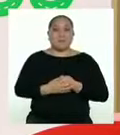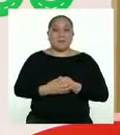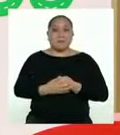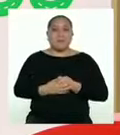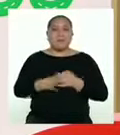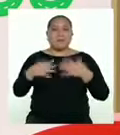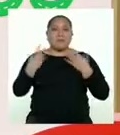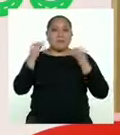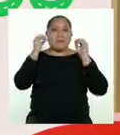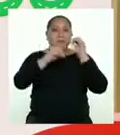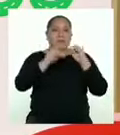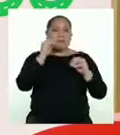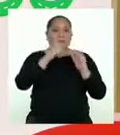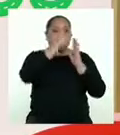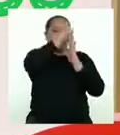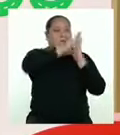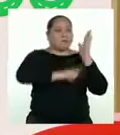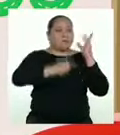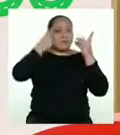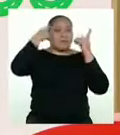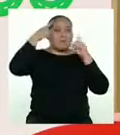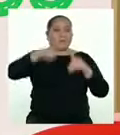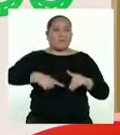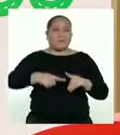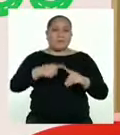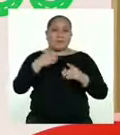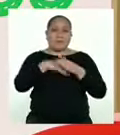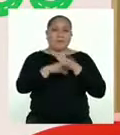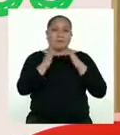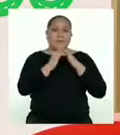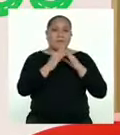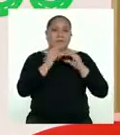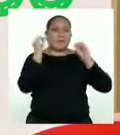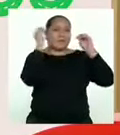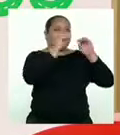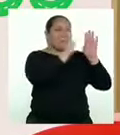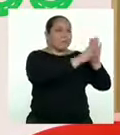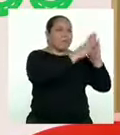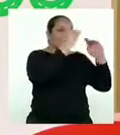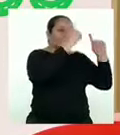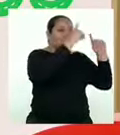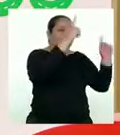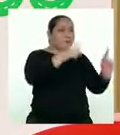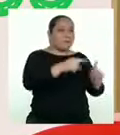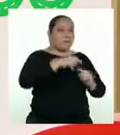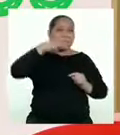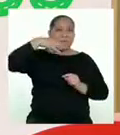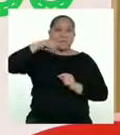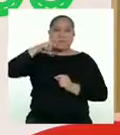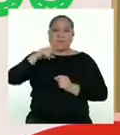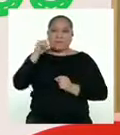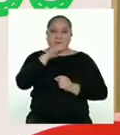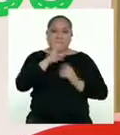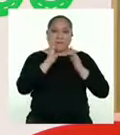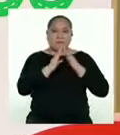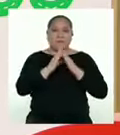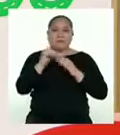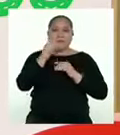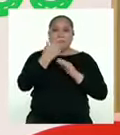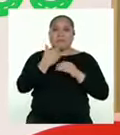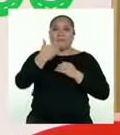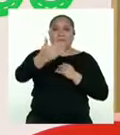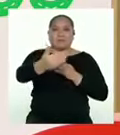elaborar nuestro listado con acuerdos para el hogar y colocarlo en el periódico mural de casa. Pero no nos adelantemos.